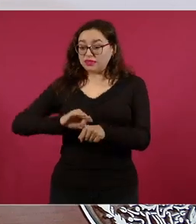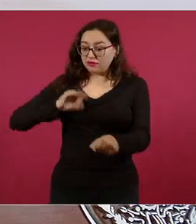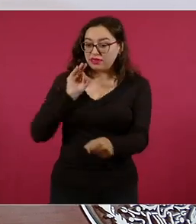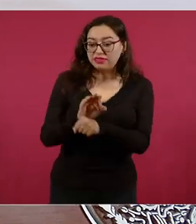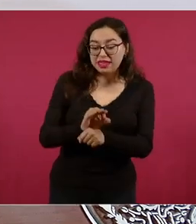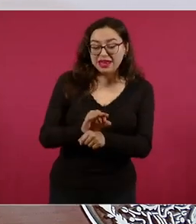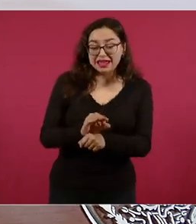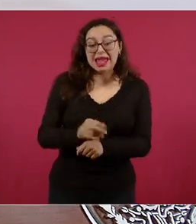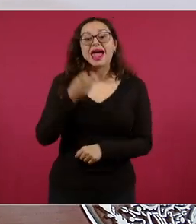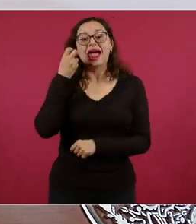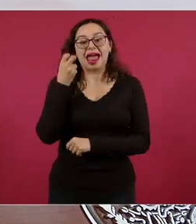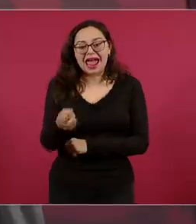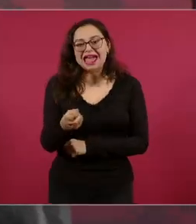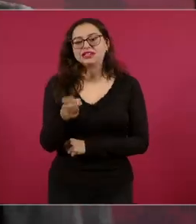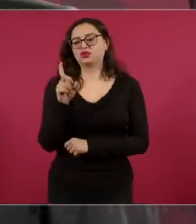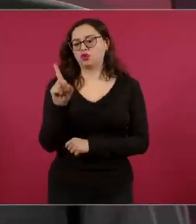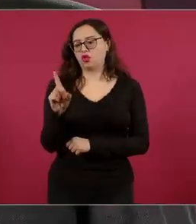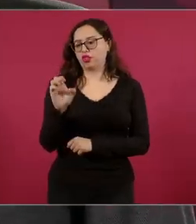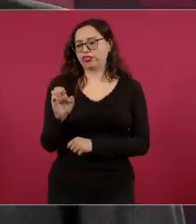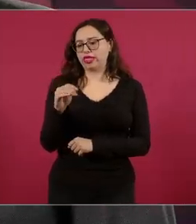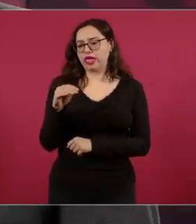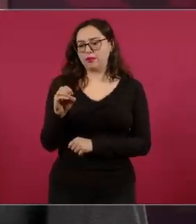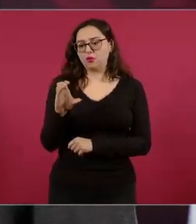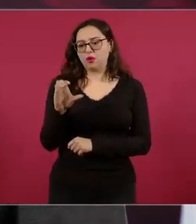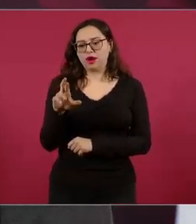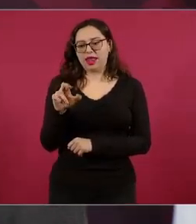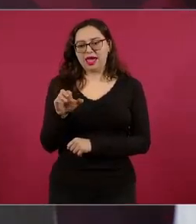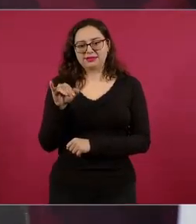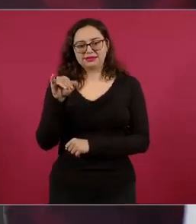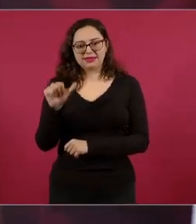El gobierno democrático es el gobierno